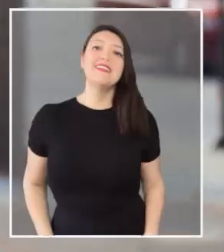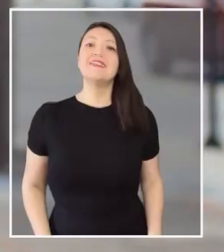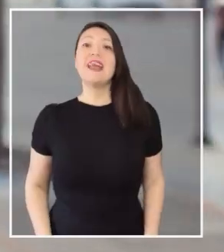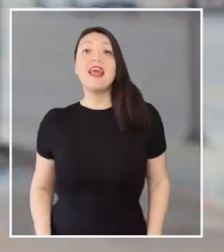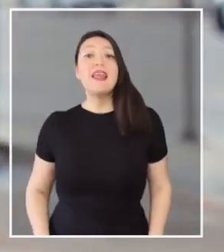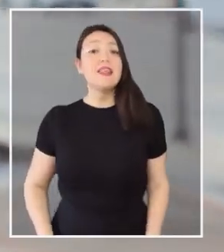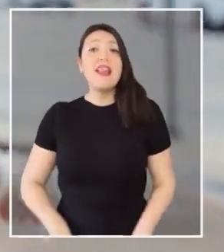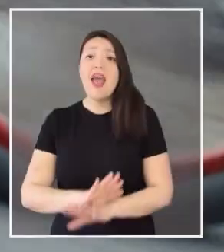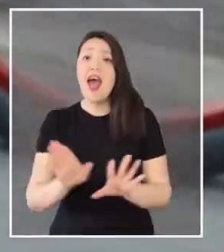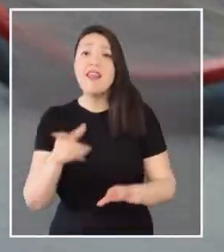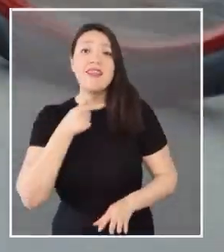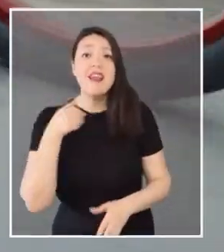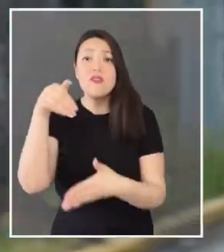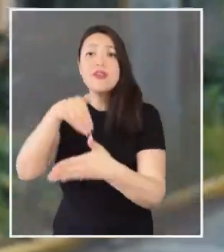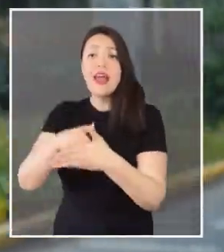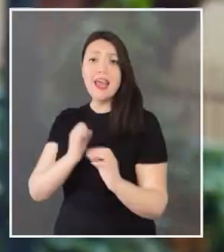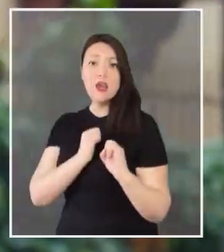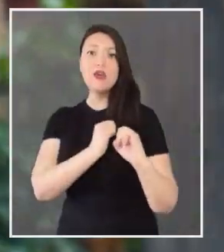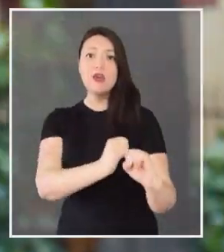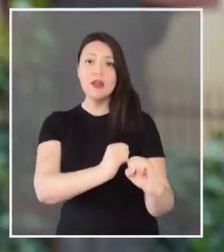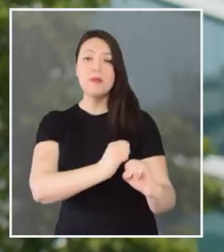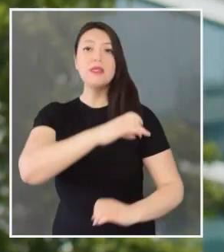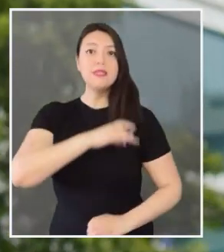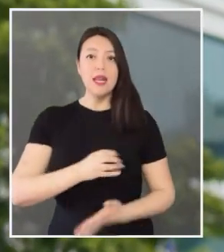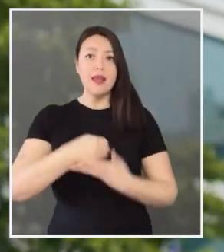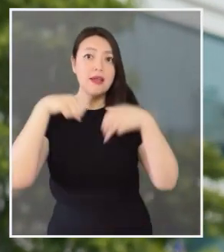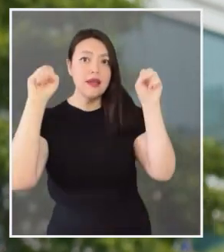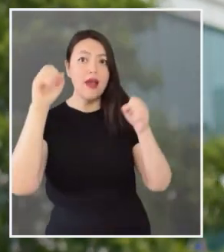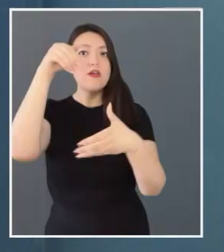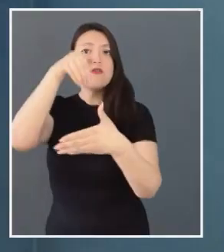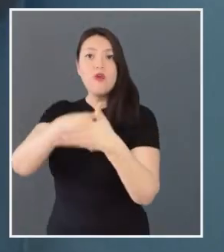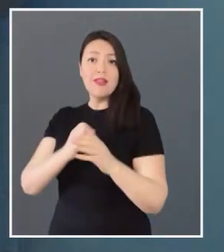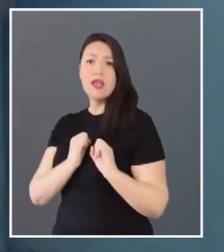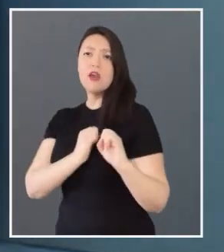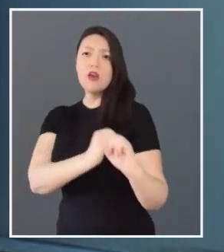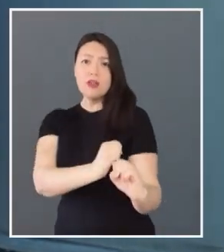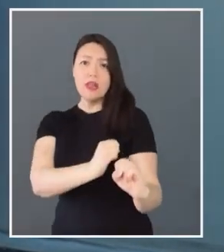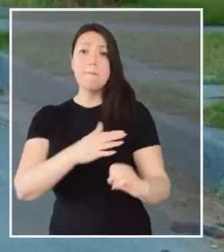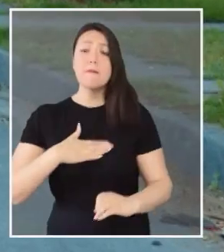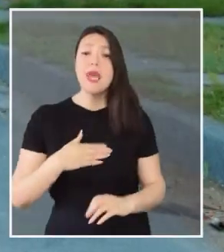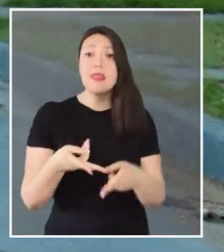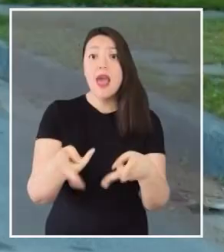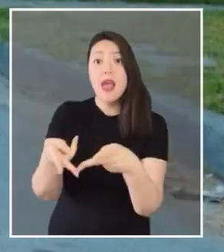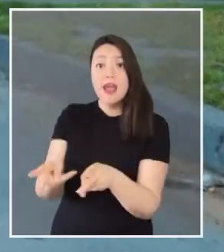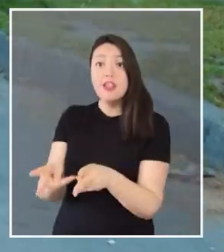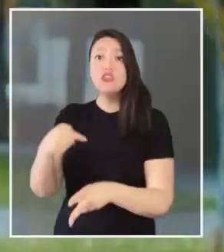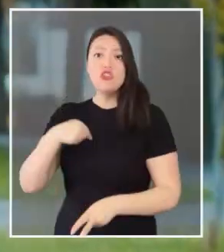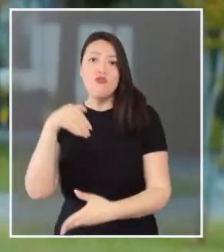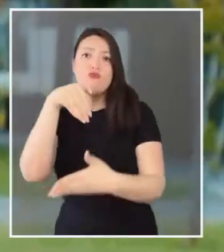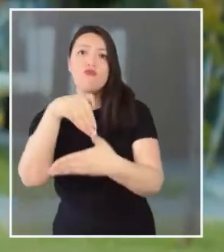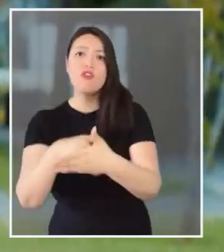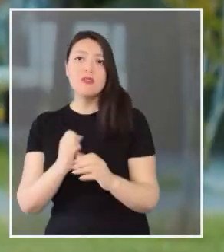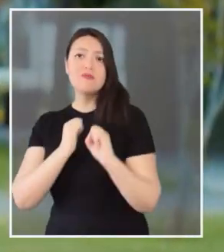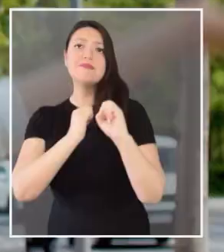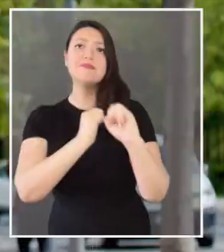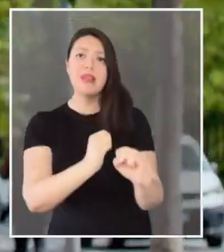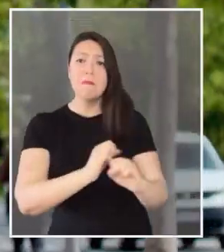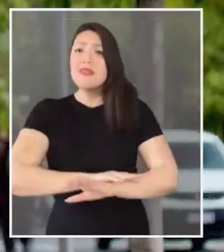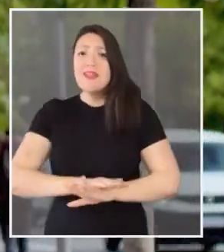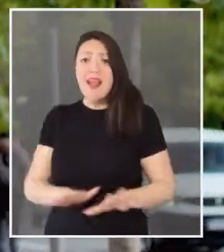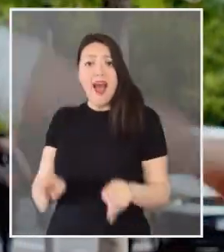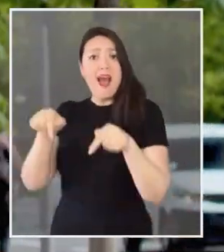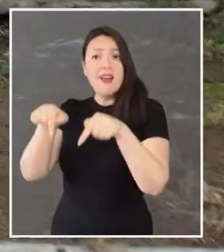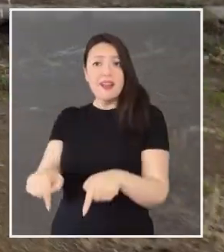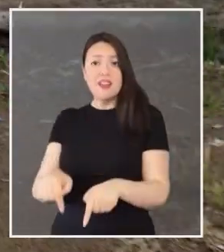De lo que nadie quiere votar En Contra Para que Chile gane votar En Contra Por mis derechos yo voto En Contra Para